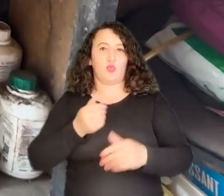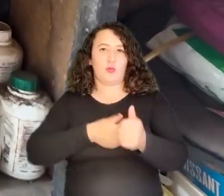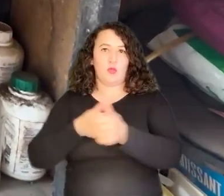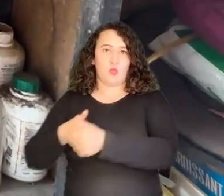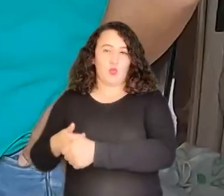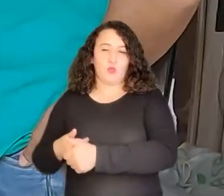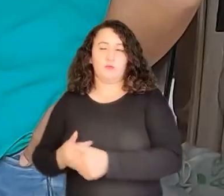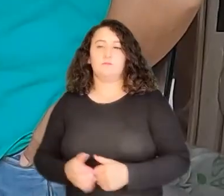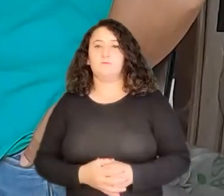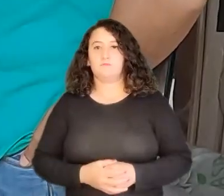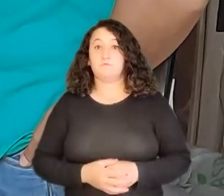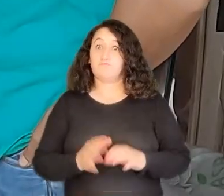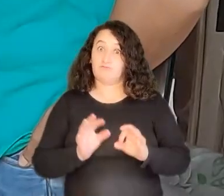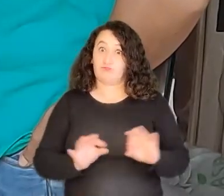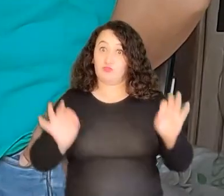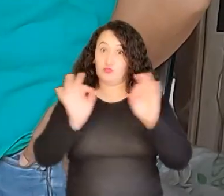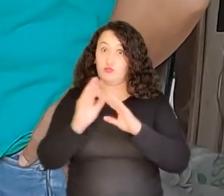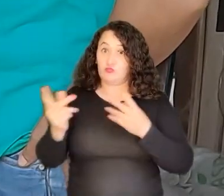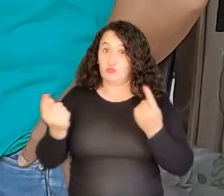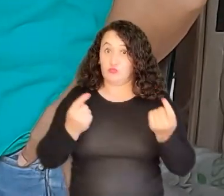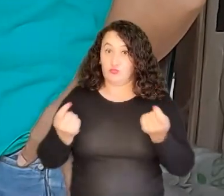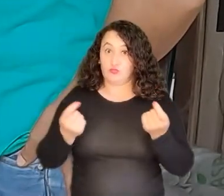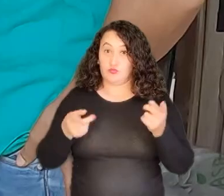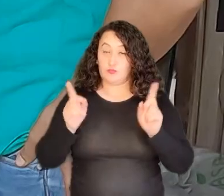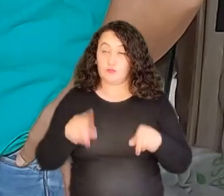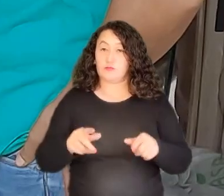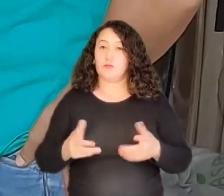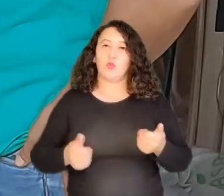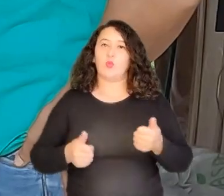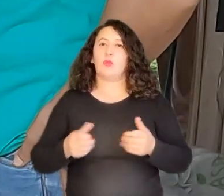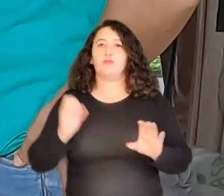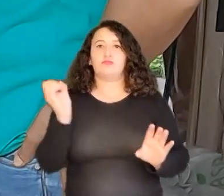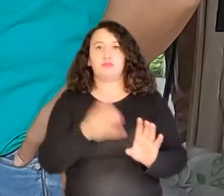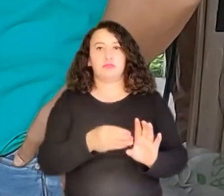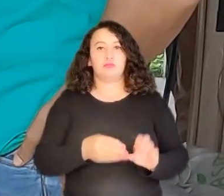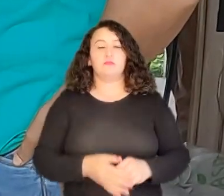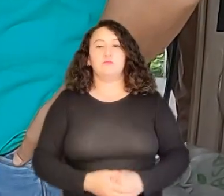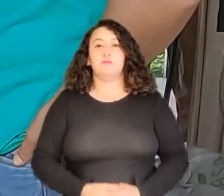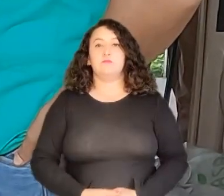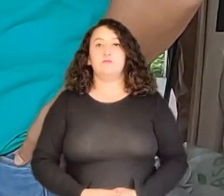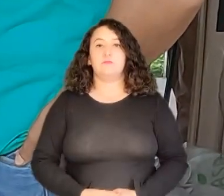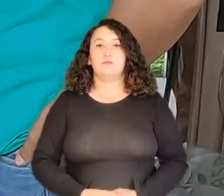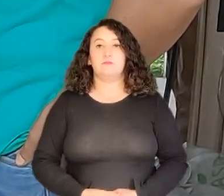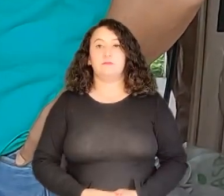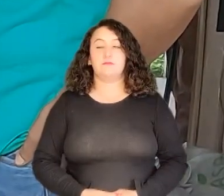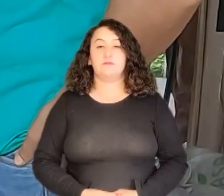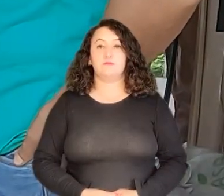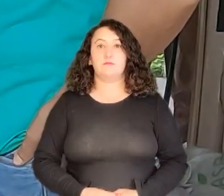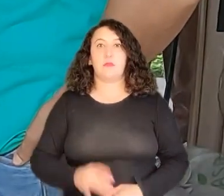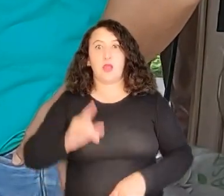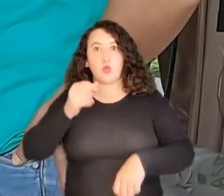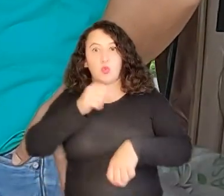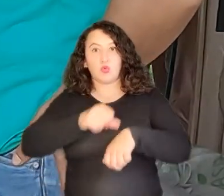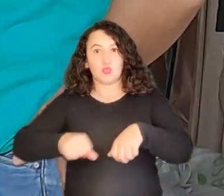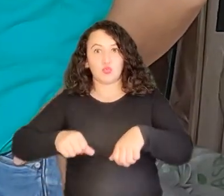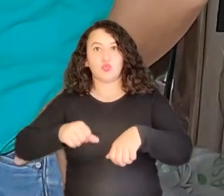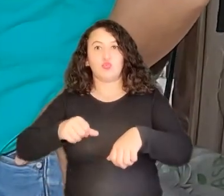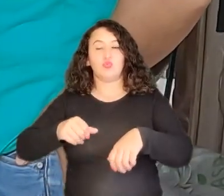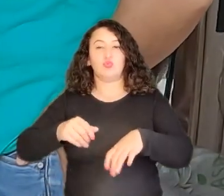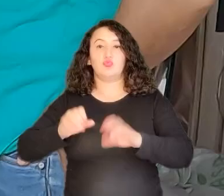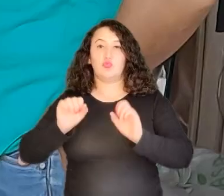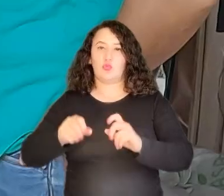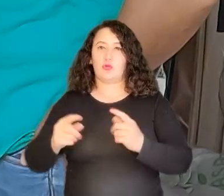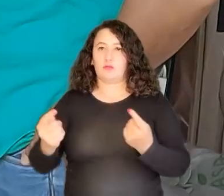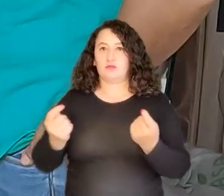sistema productivo. Es importante también el manejo de los residuos cortopunzantes. Se puede